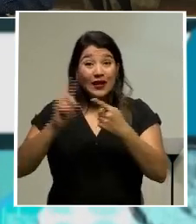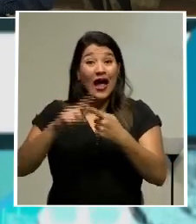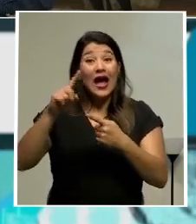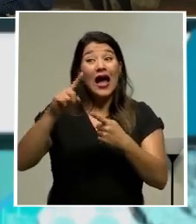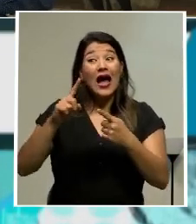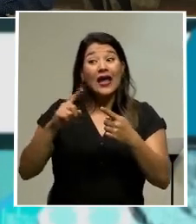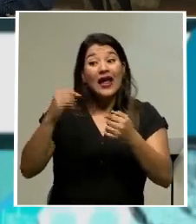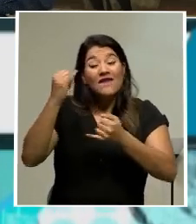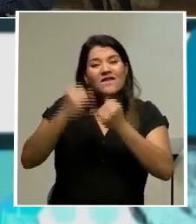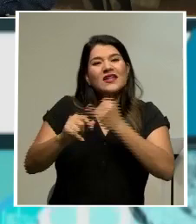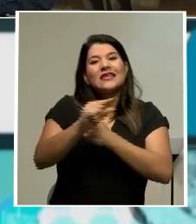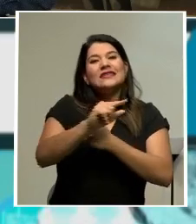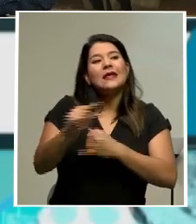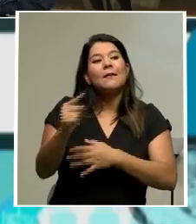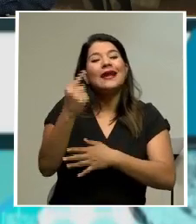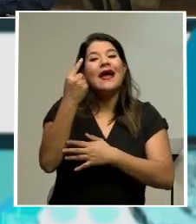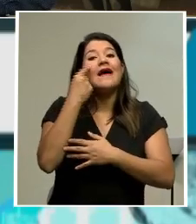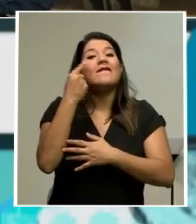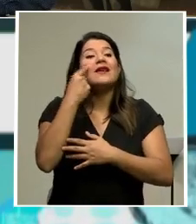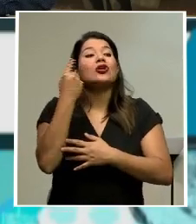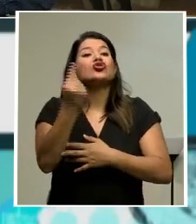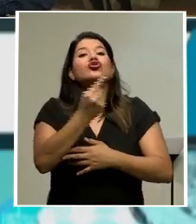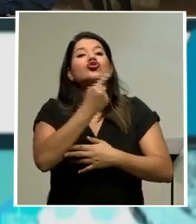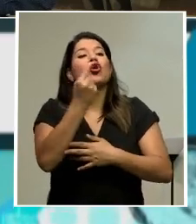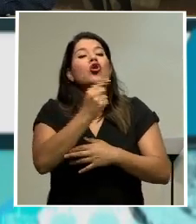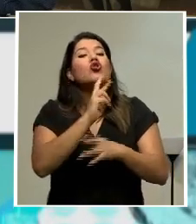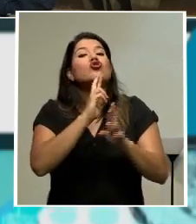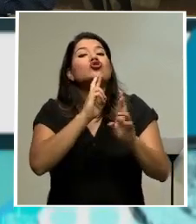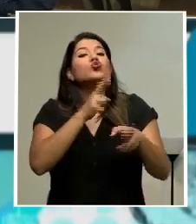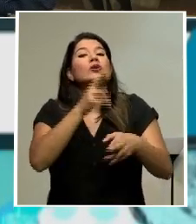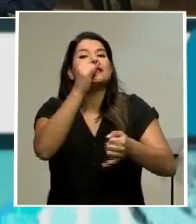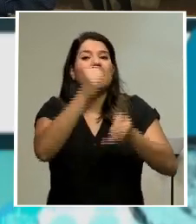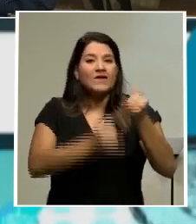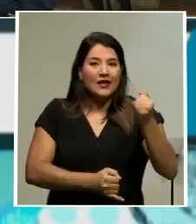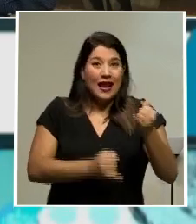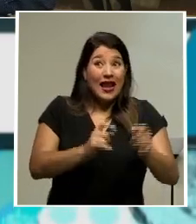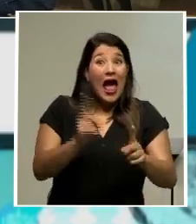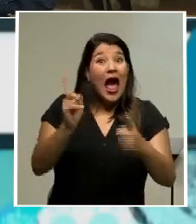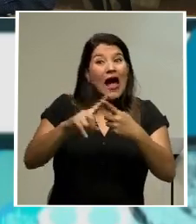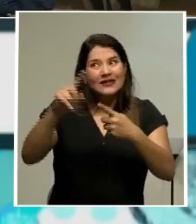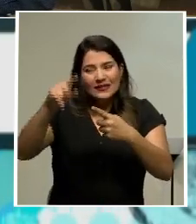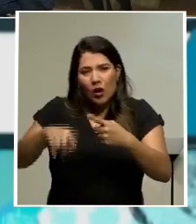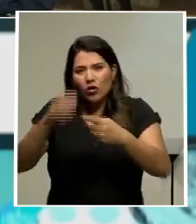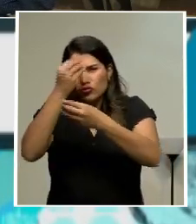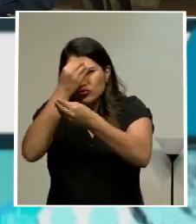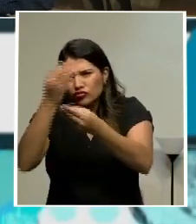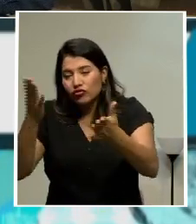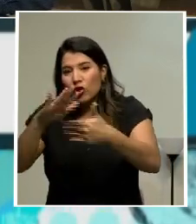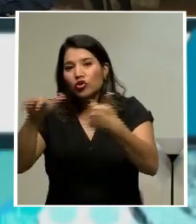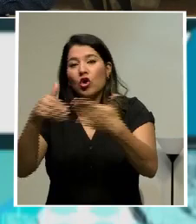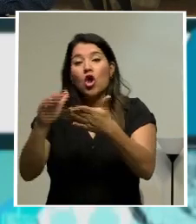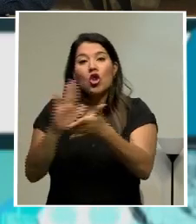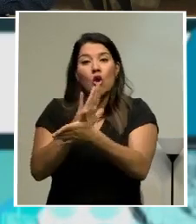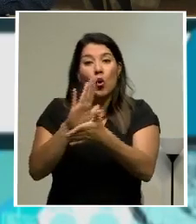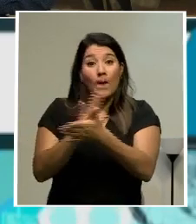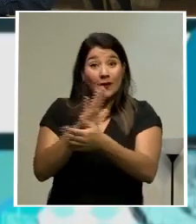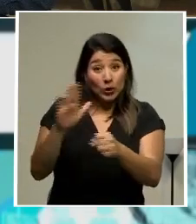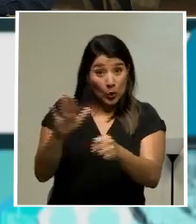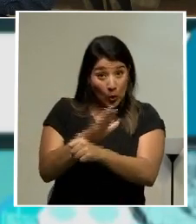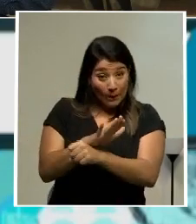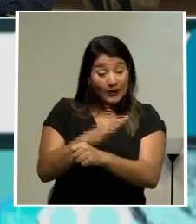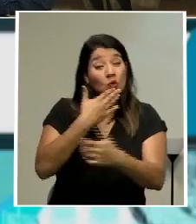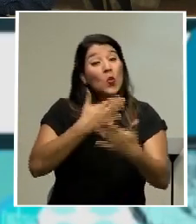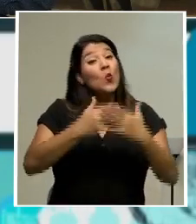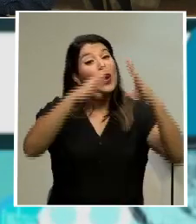y no la sentencia integral con el razonamiento completo de esta opinión consultiva. Buenas